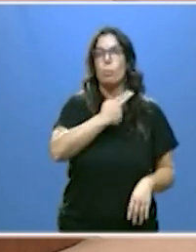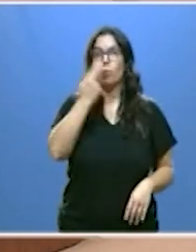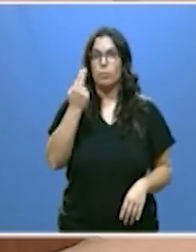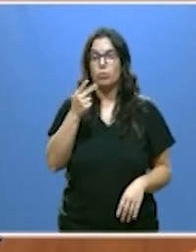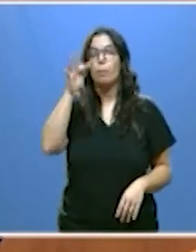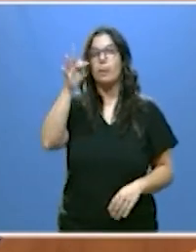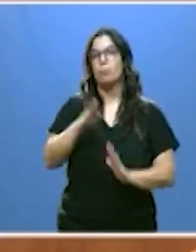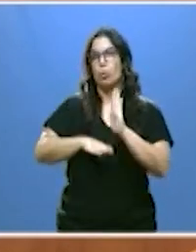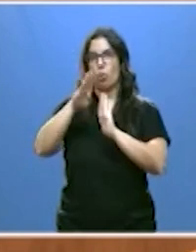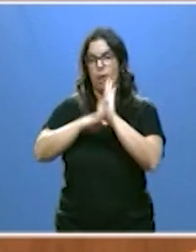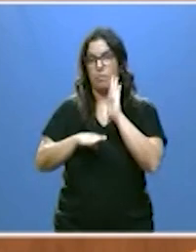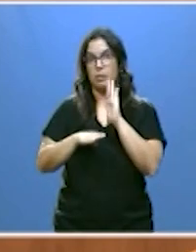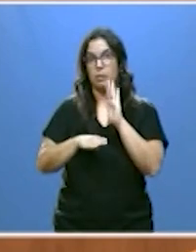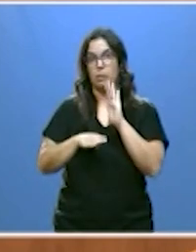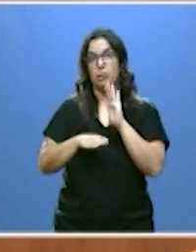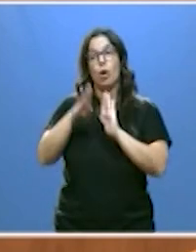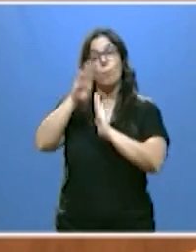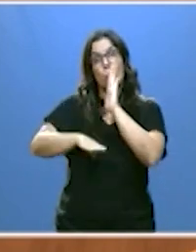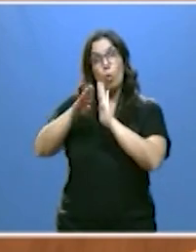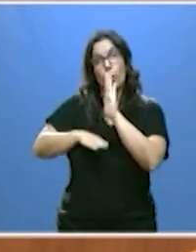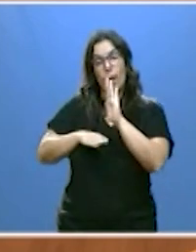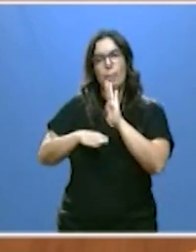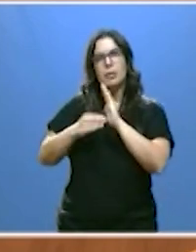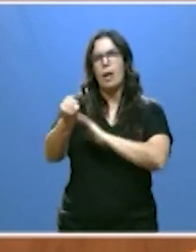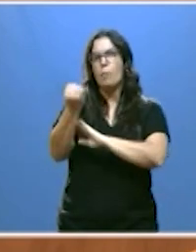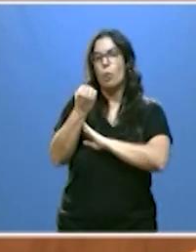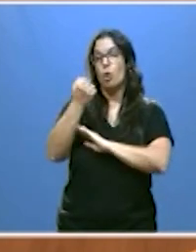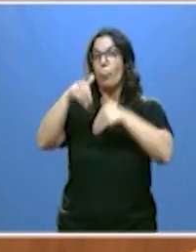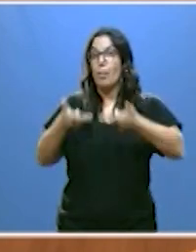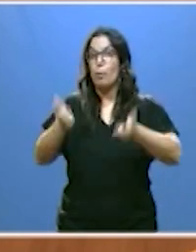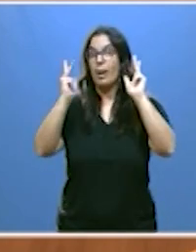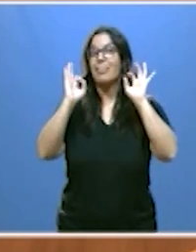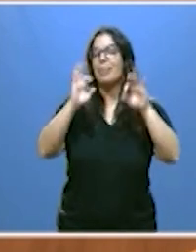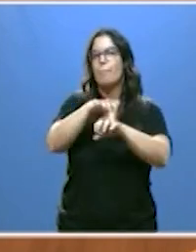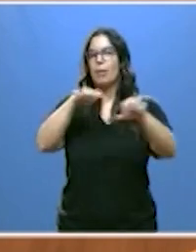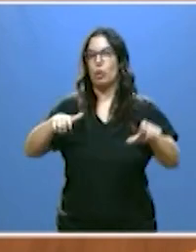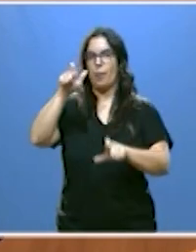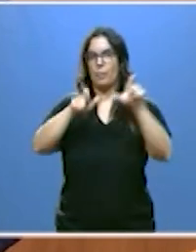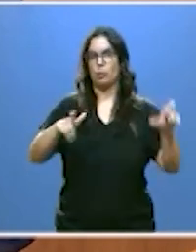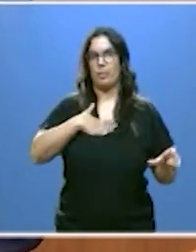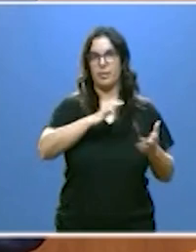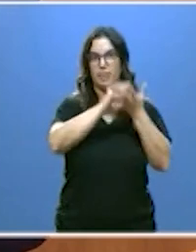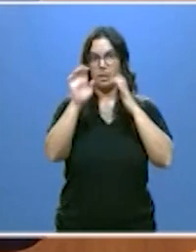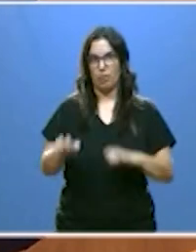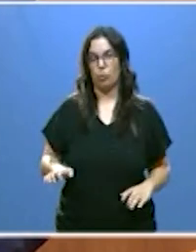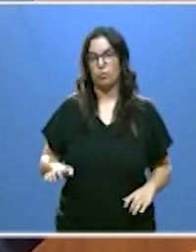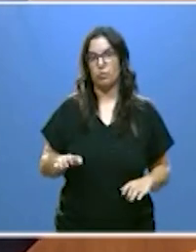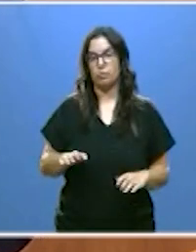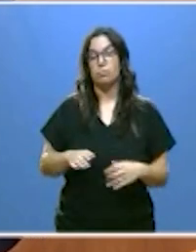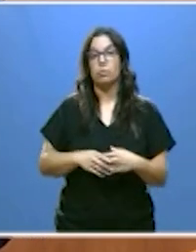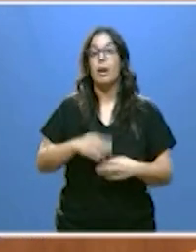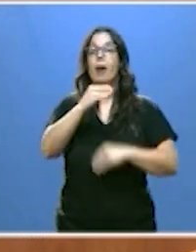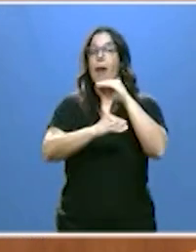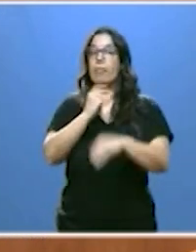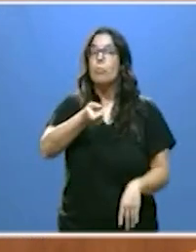nuestros programas que fueron apoyados democráticamente por la mayoría de los castellanos y leoneses y lo estamos